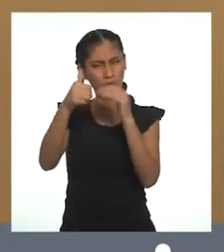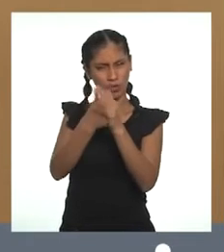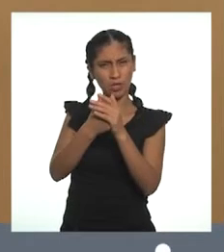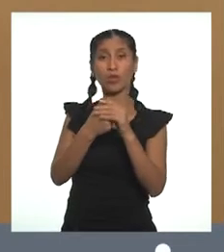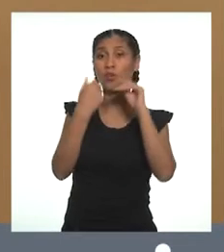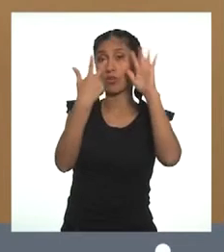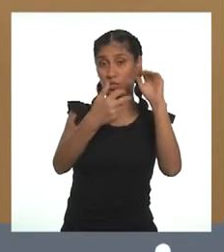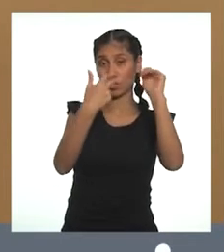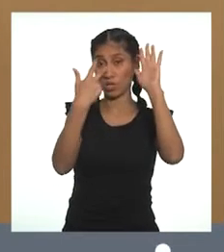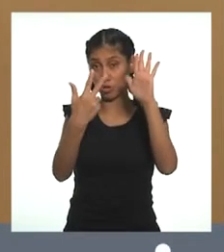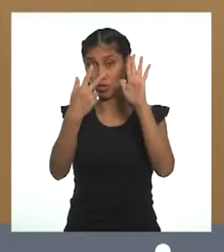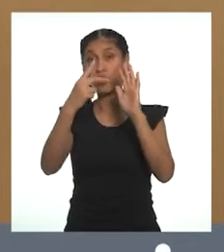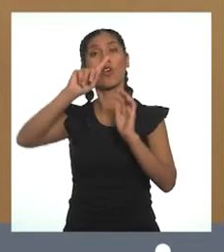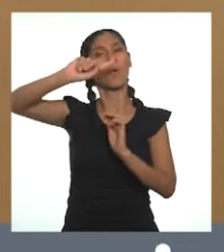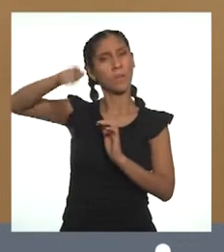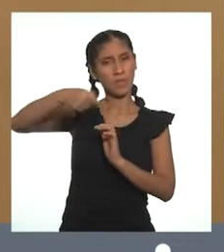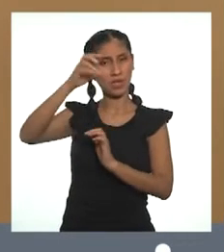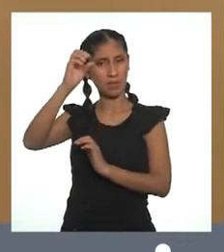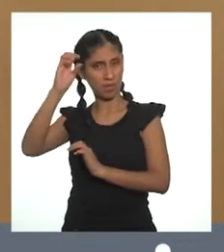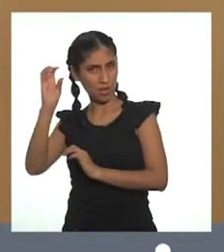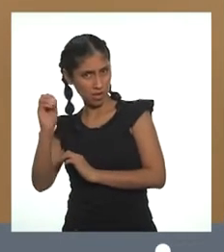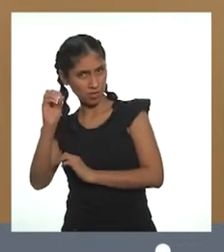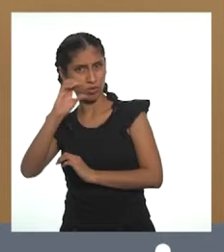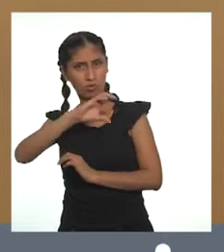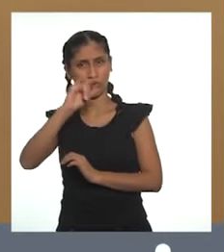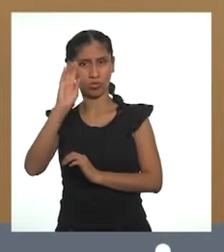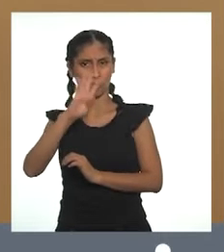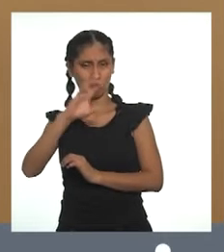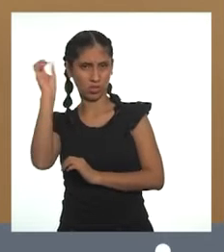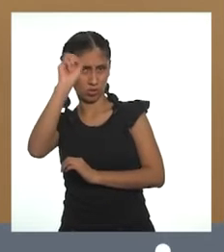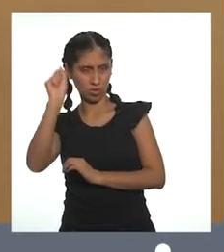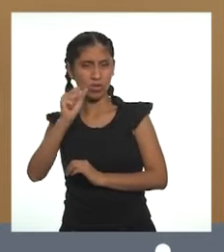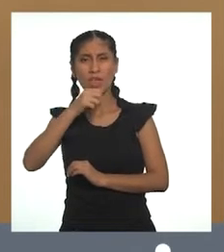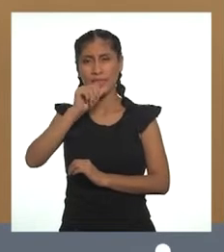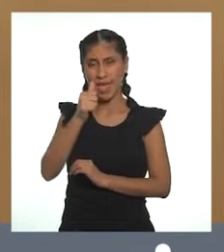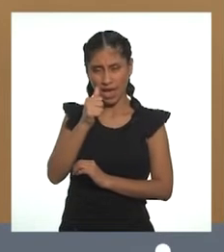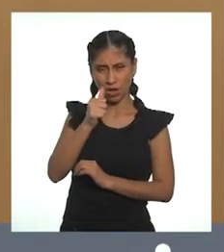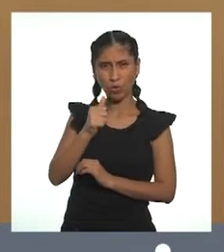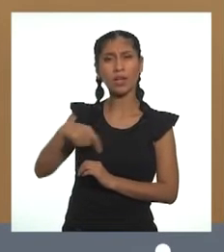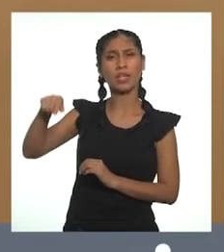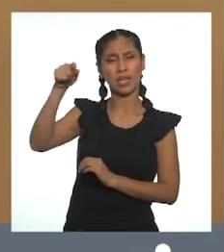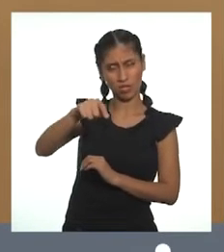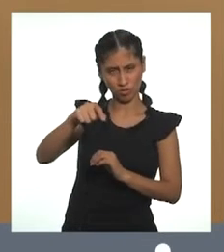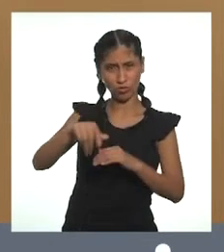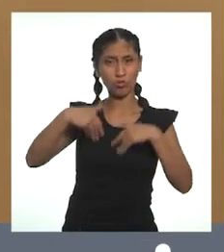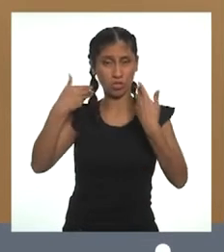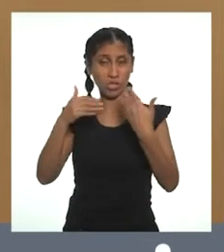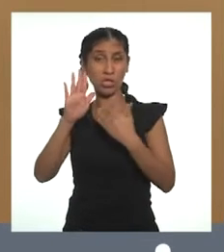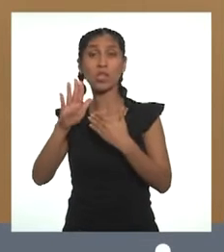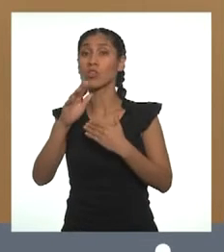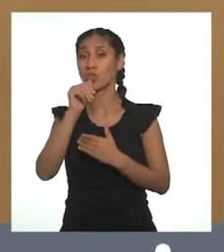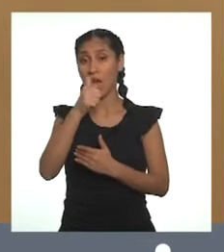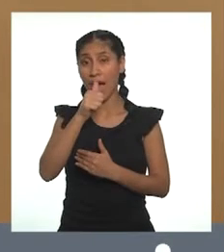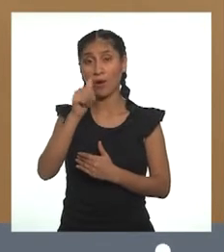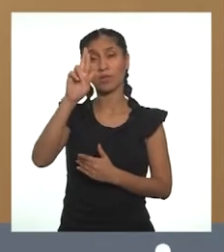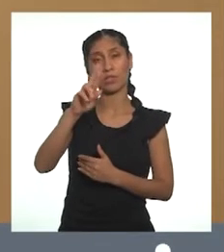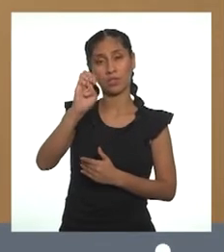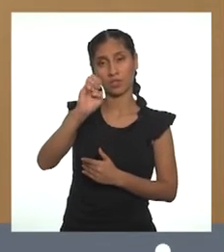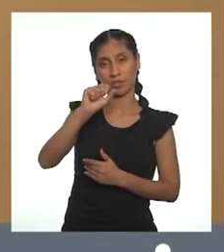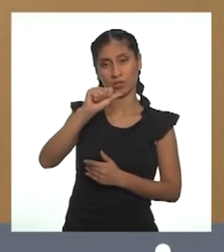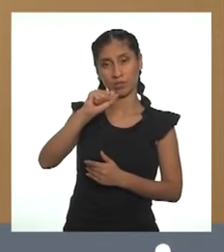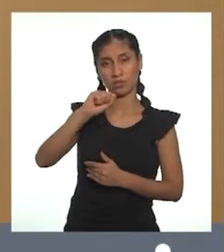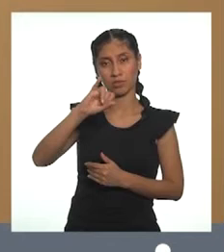88 mil metros cúbicos de agua provenientes de su planta de tratamiento de aguas residuales.